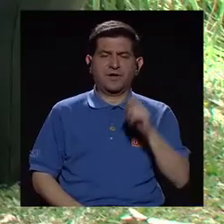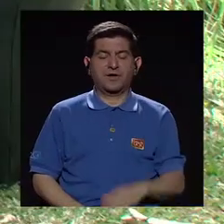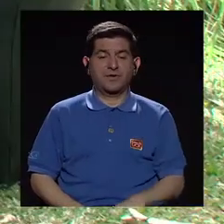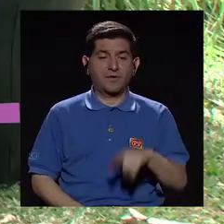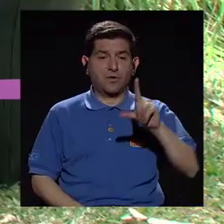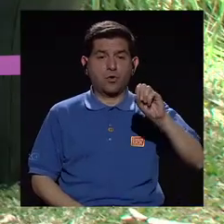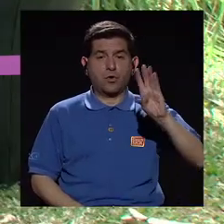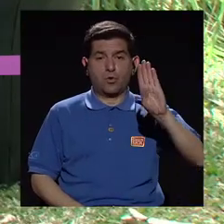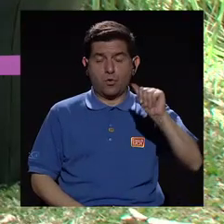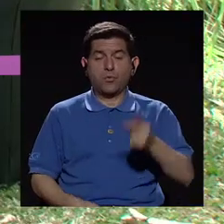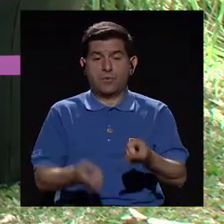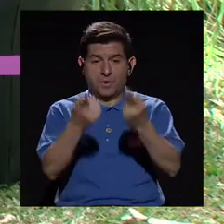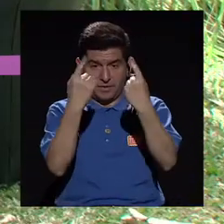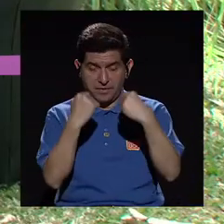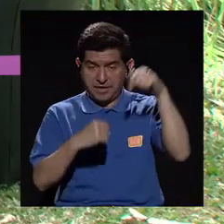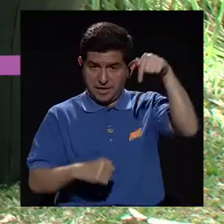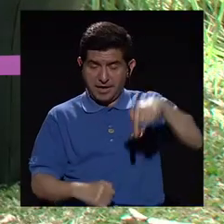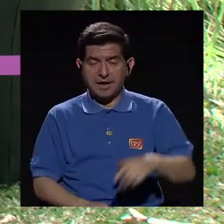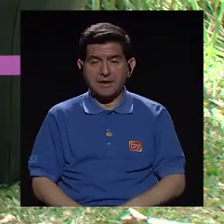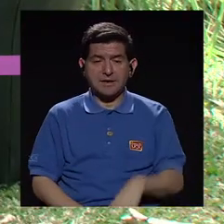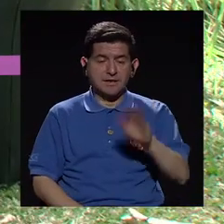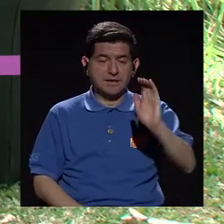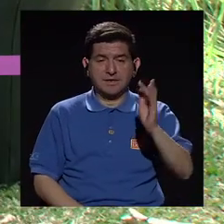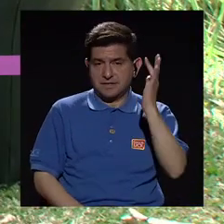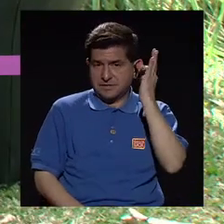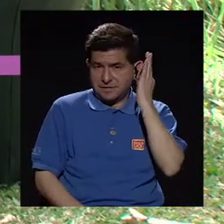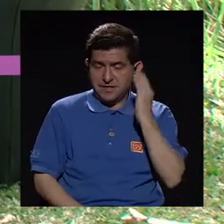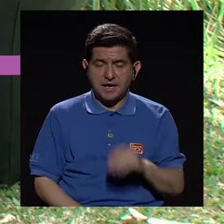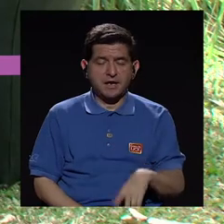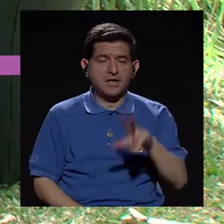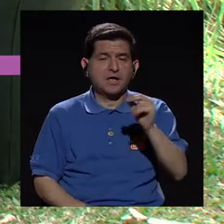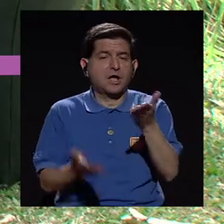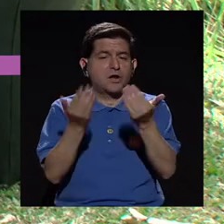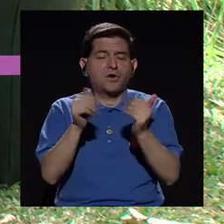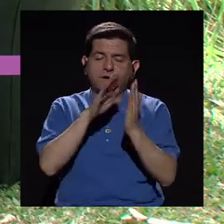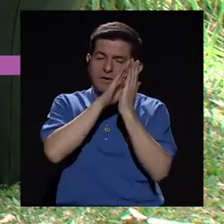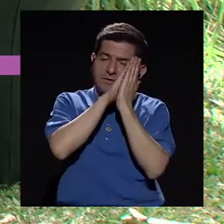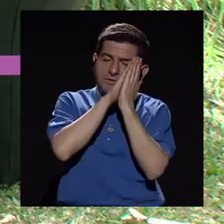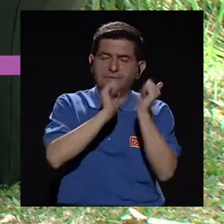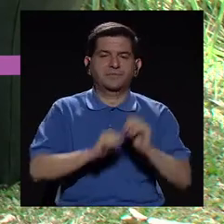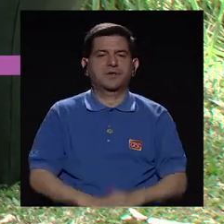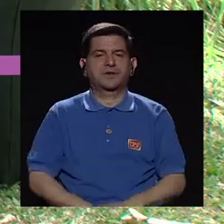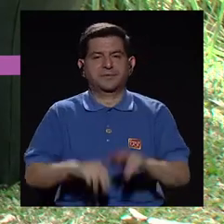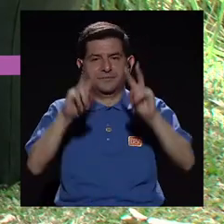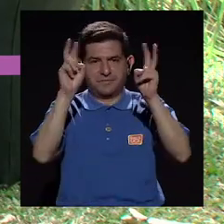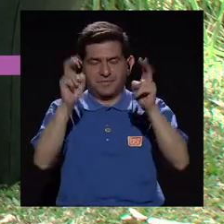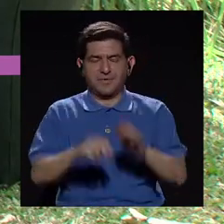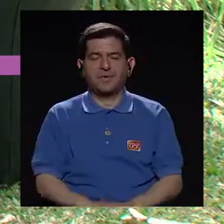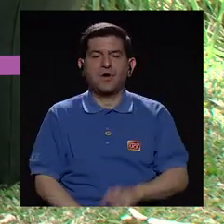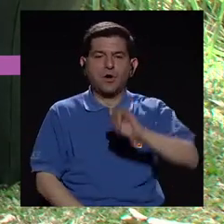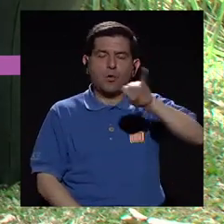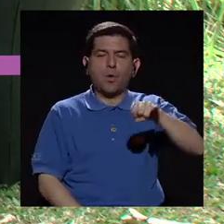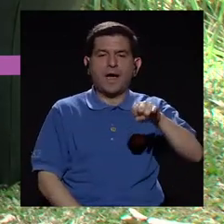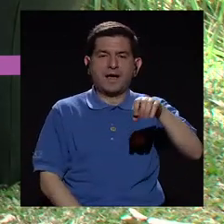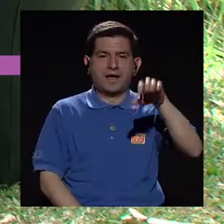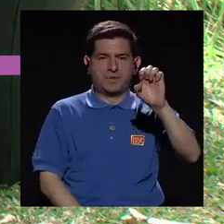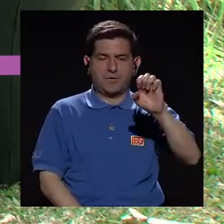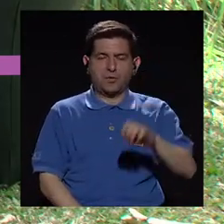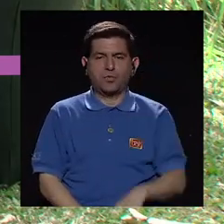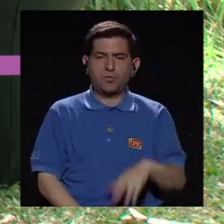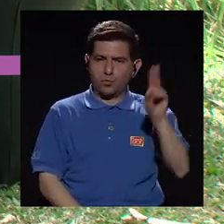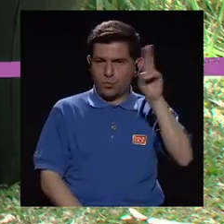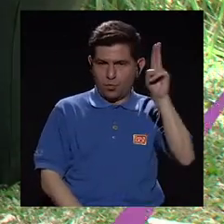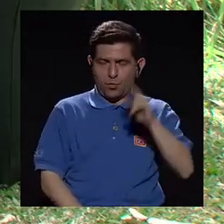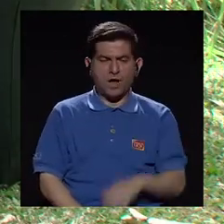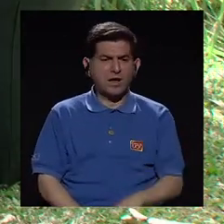La loba, la loba vendrá por aquí si esta niña mía no se quiere dormir. Juana Ibargurú, de Uruguay. ¿Qué